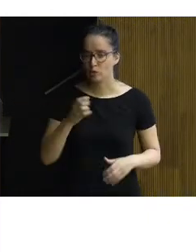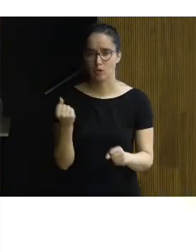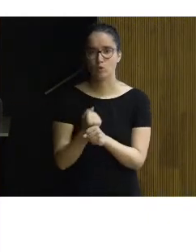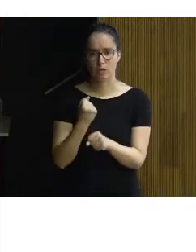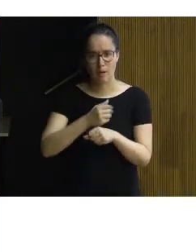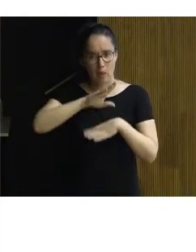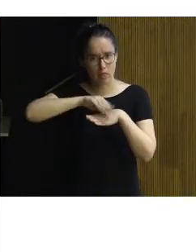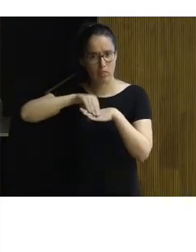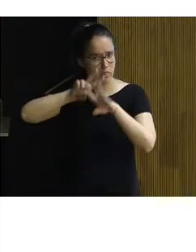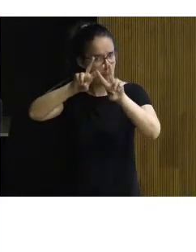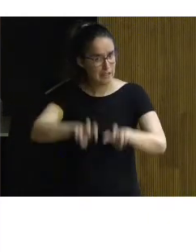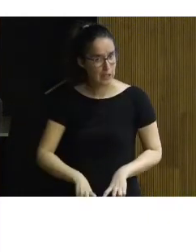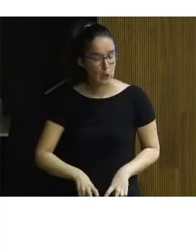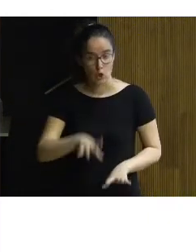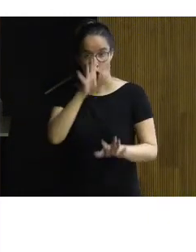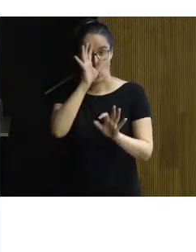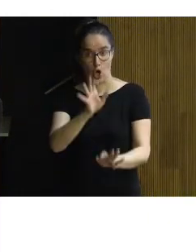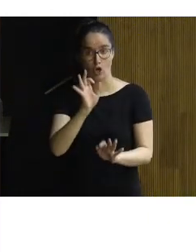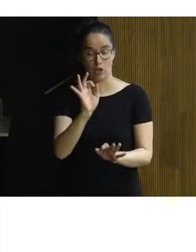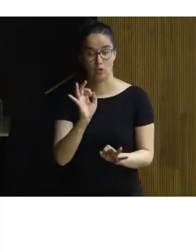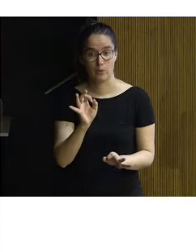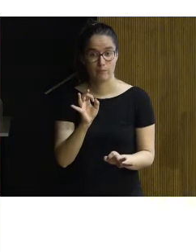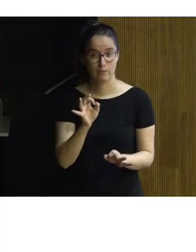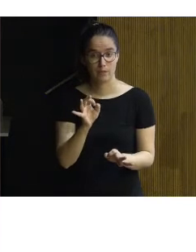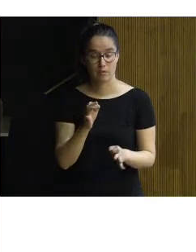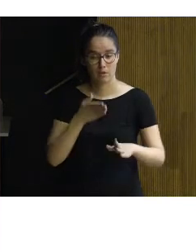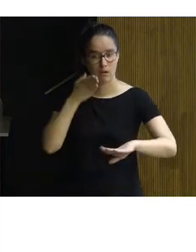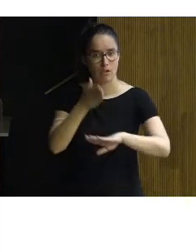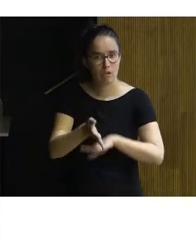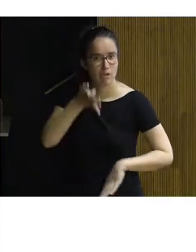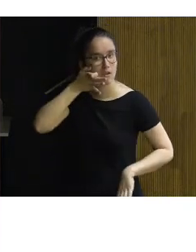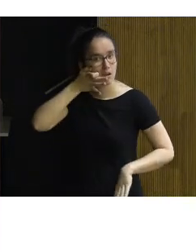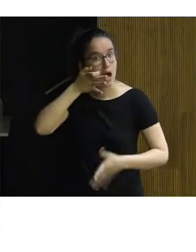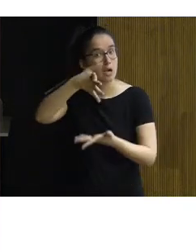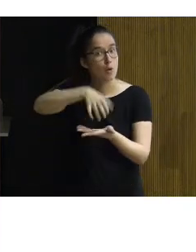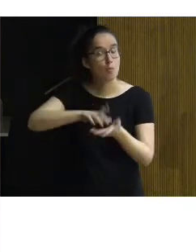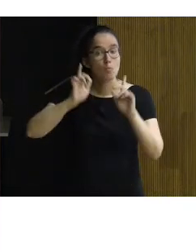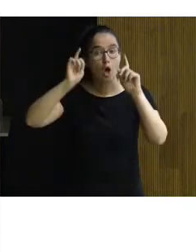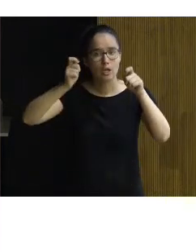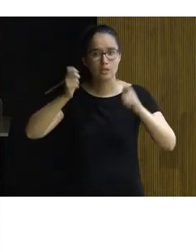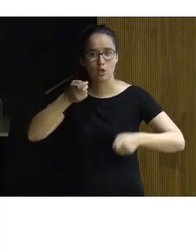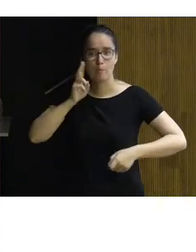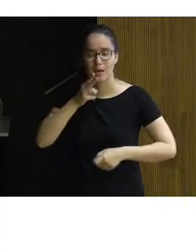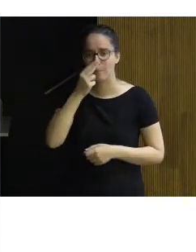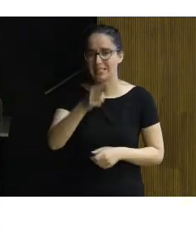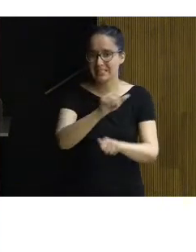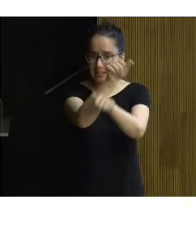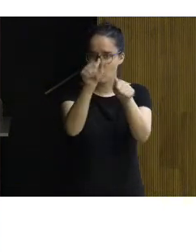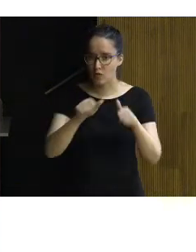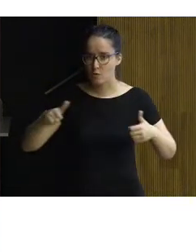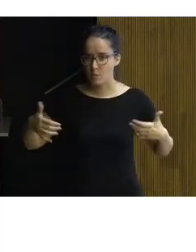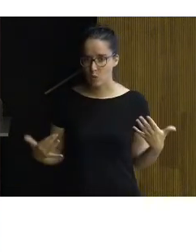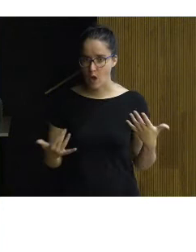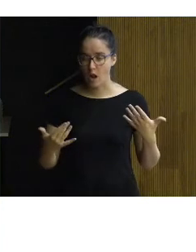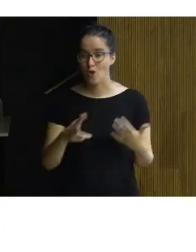trabajo que hicimos y evidentemente también el ir al sitio y ver cómo se realizaba la visita y cuáles